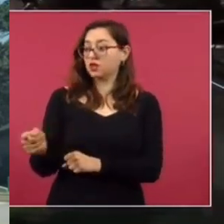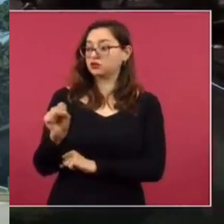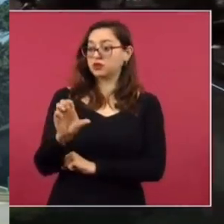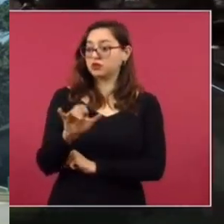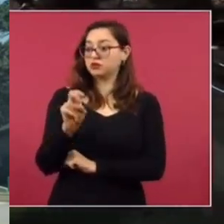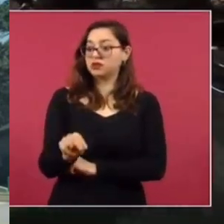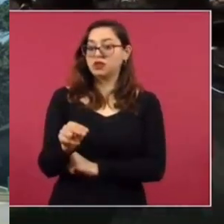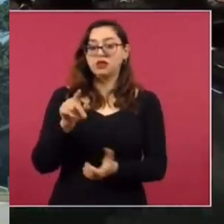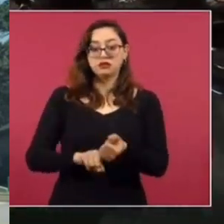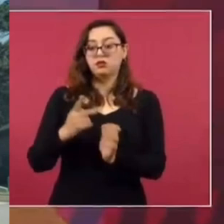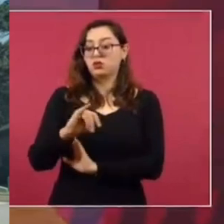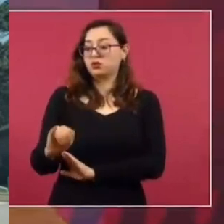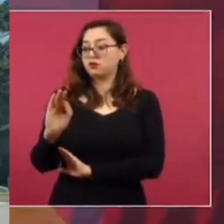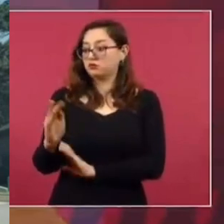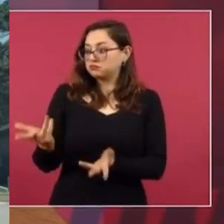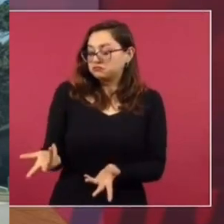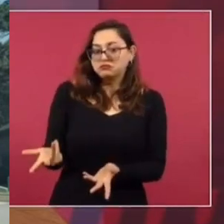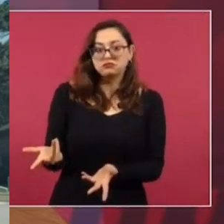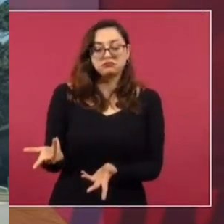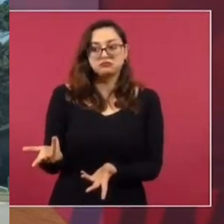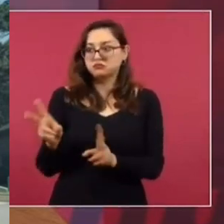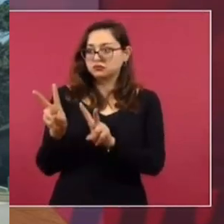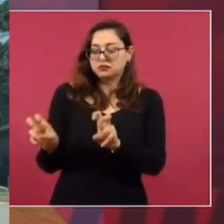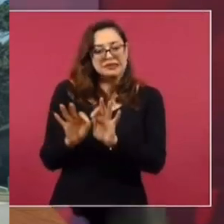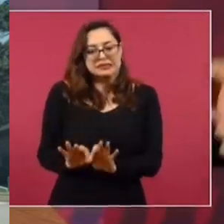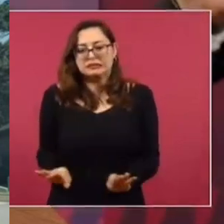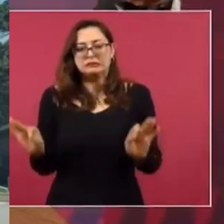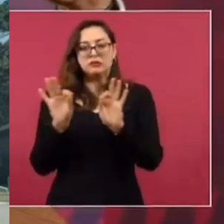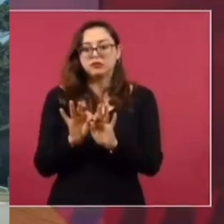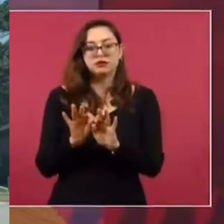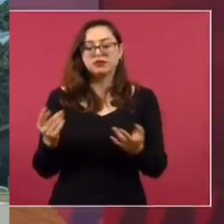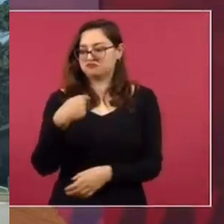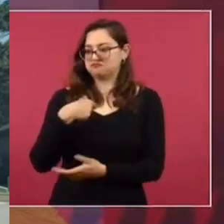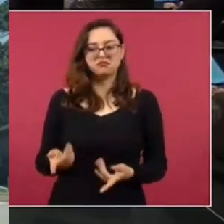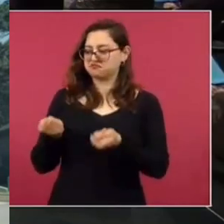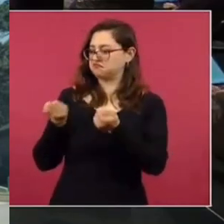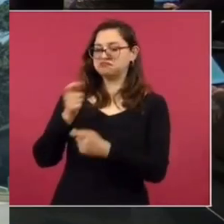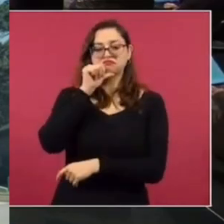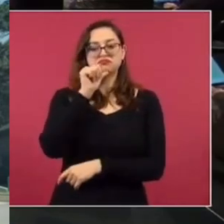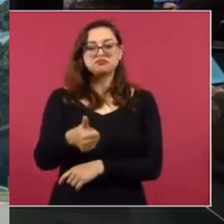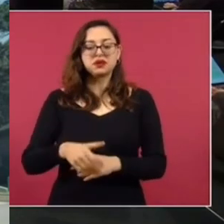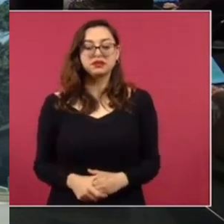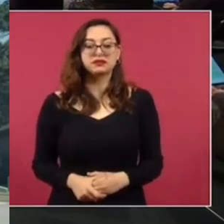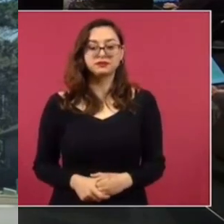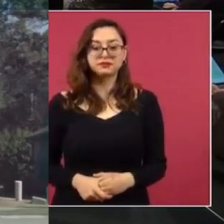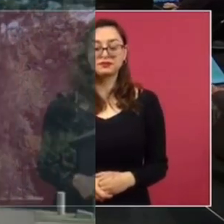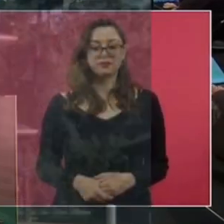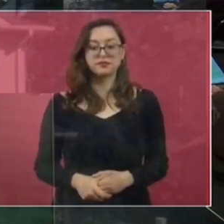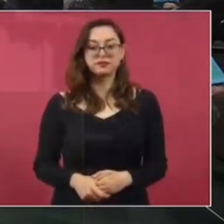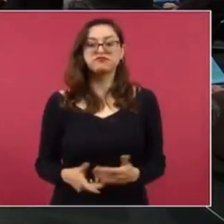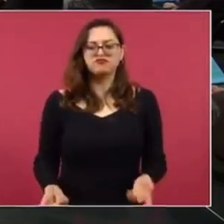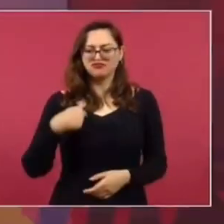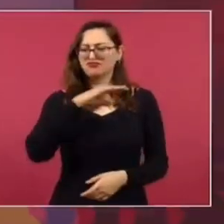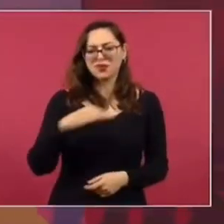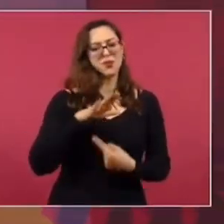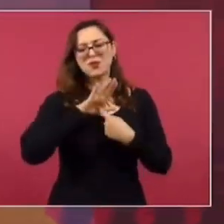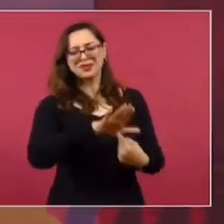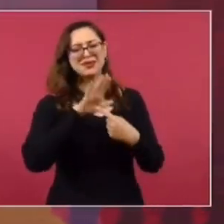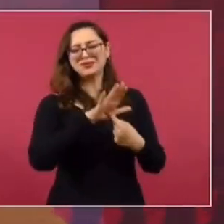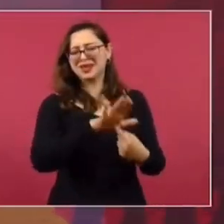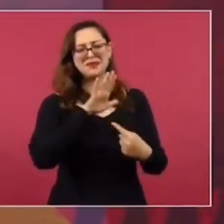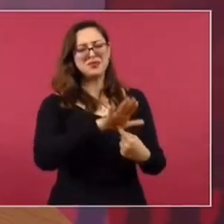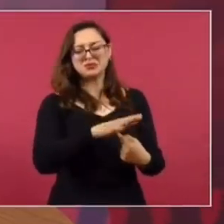como tú lo sostienes, por primera vez. Hay autonomía al Poder Judicial. Se les pueden dar todos los argumentos.